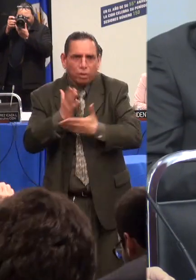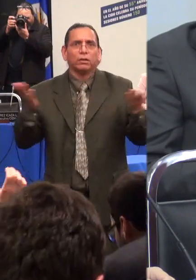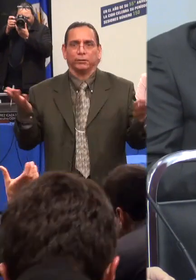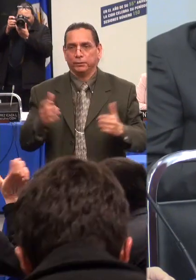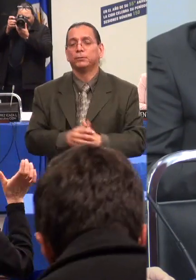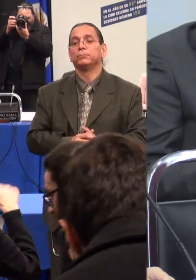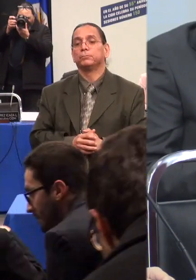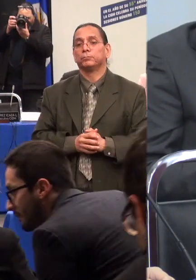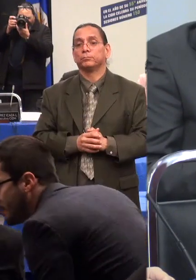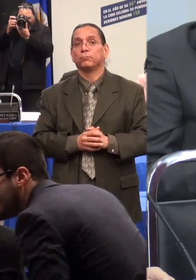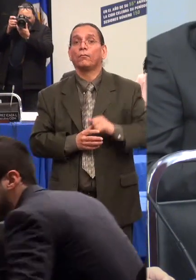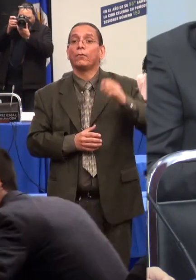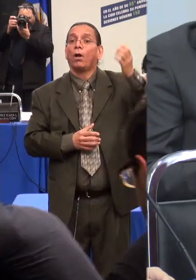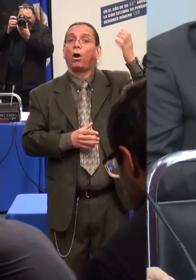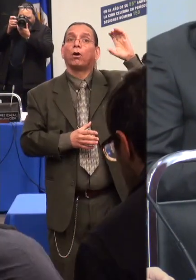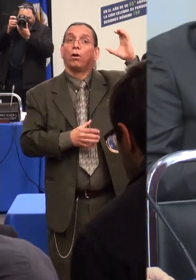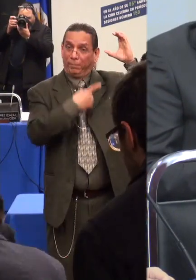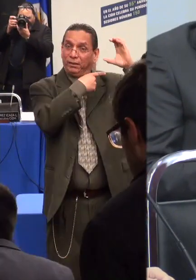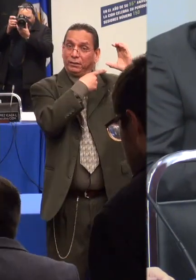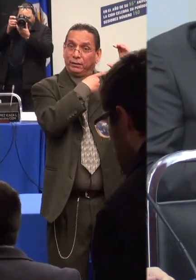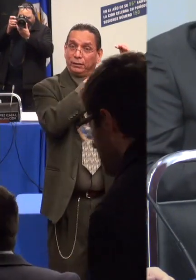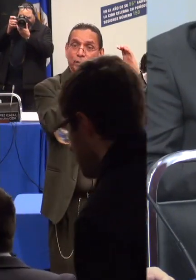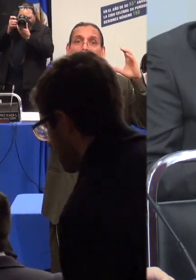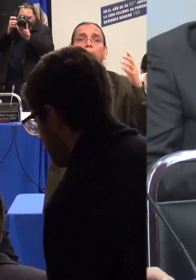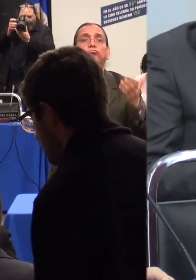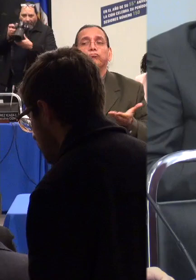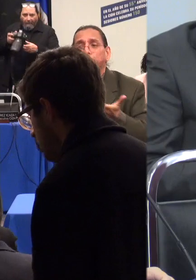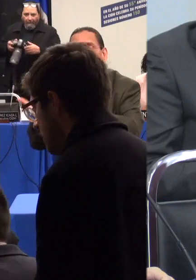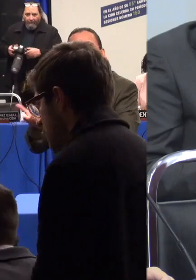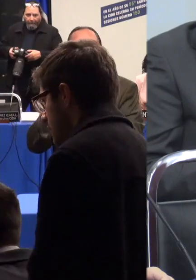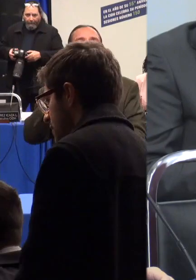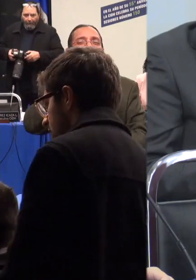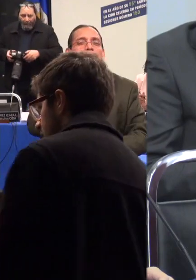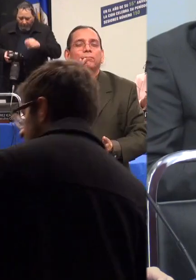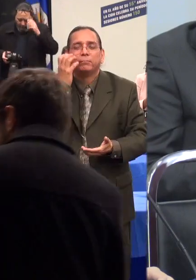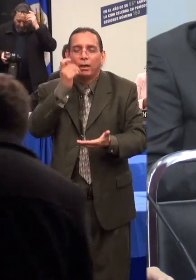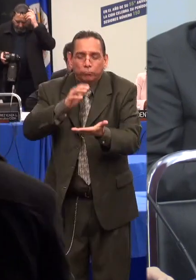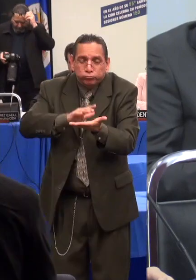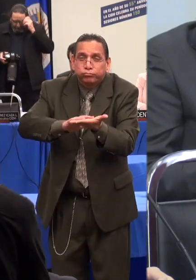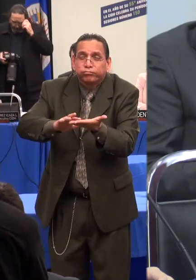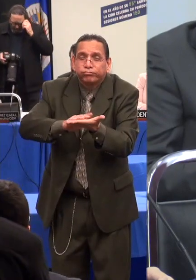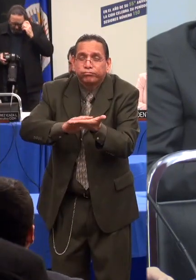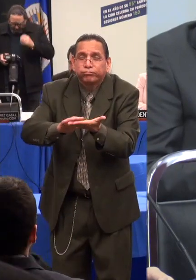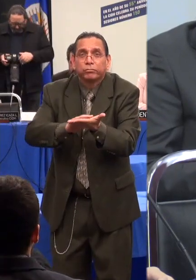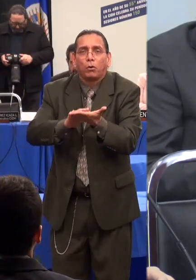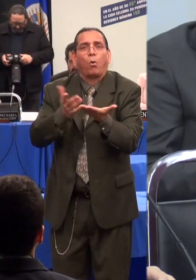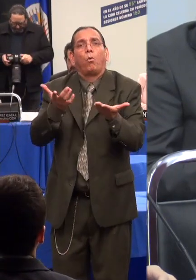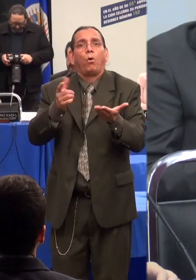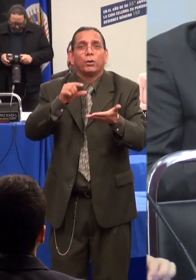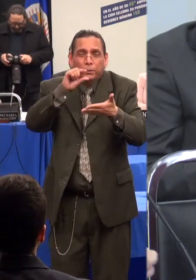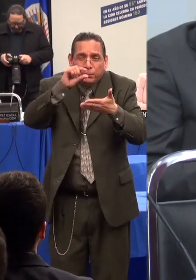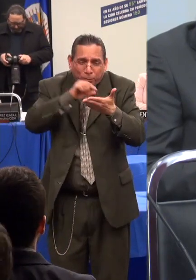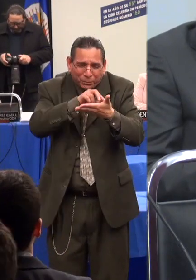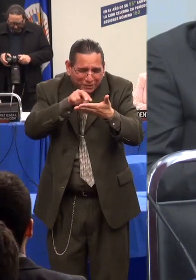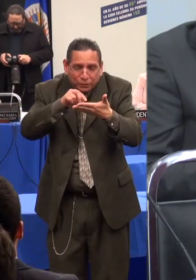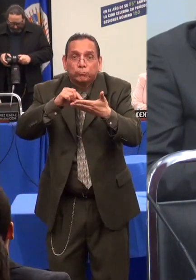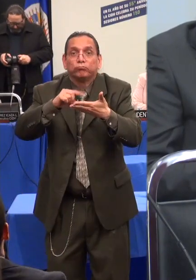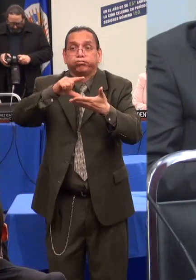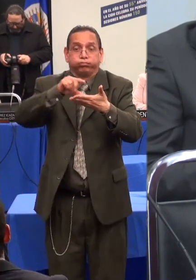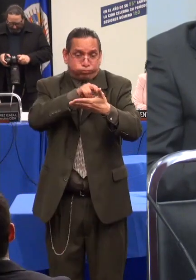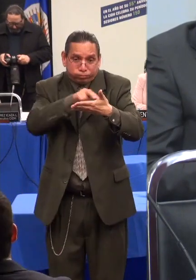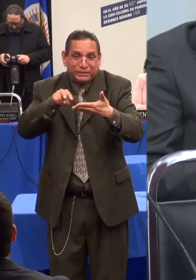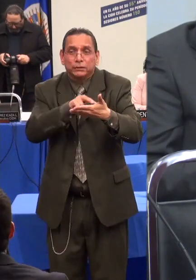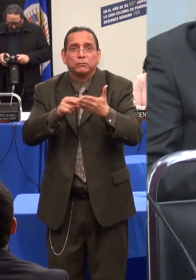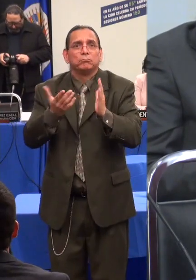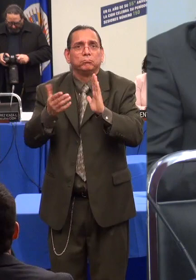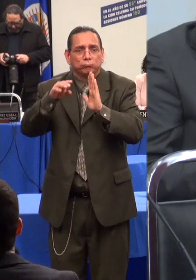braille, audiodescripción, documentos para lectores de pantallas, sistemas de relevo para personas sordas, disponibilidad de intérpretes en lengua de señas